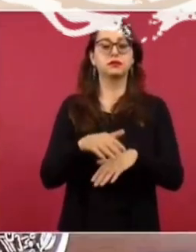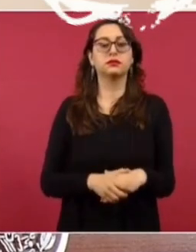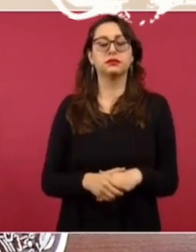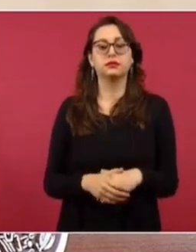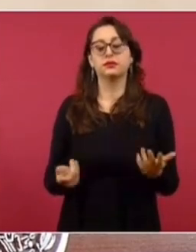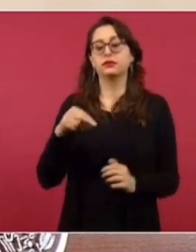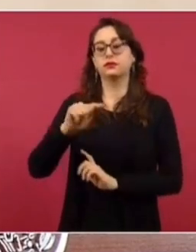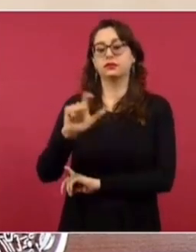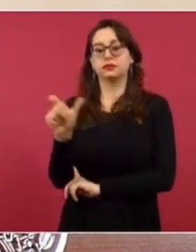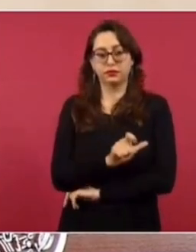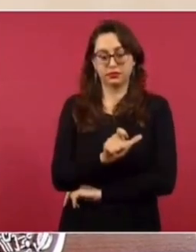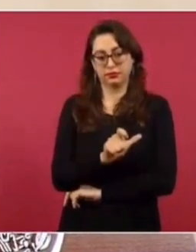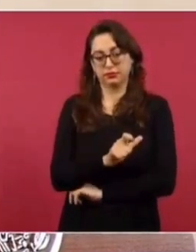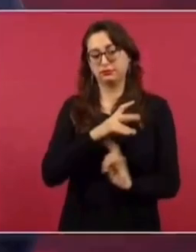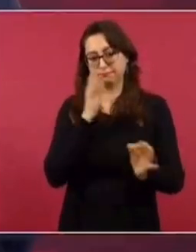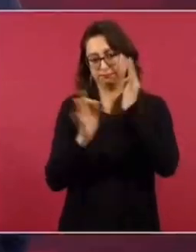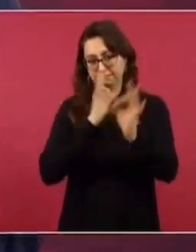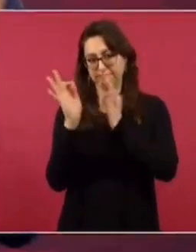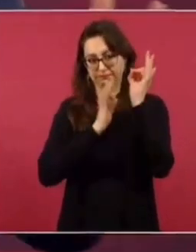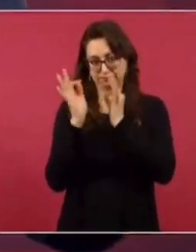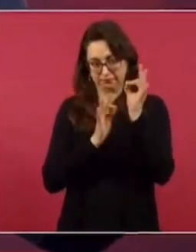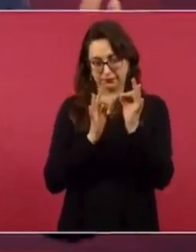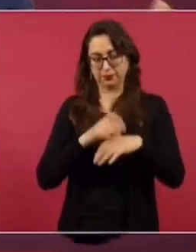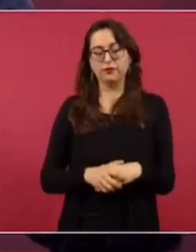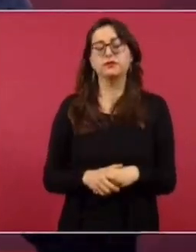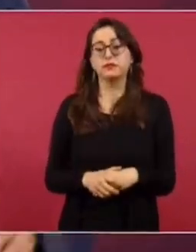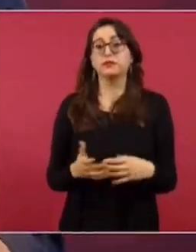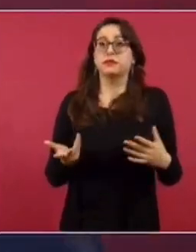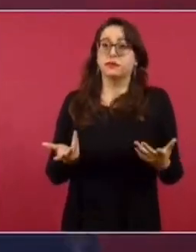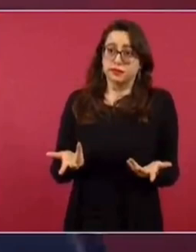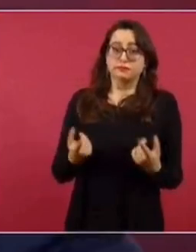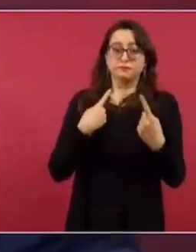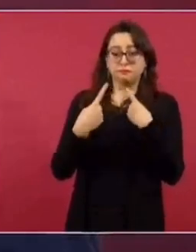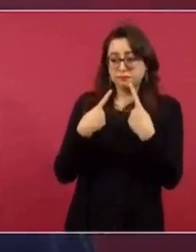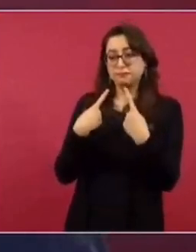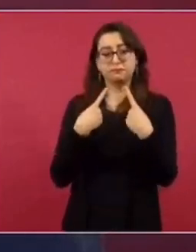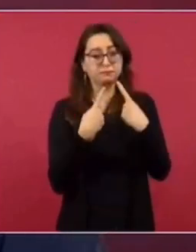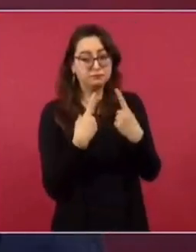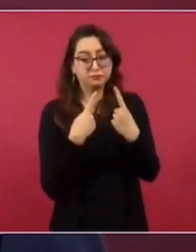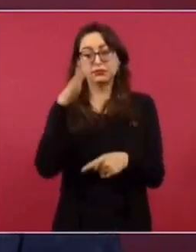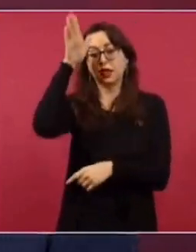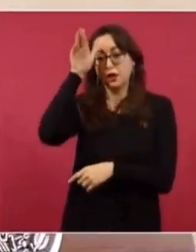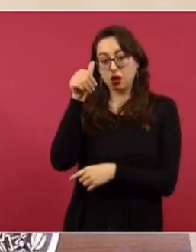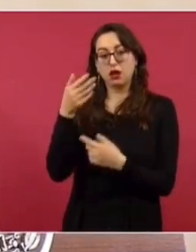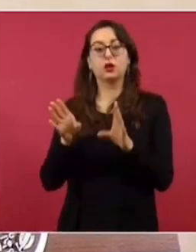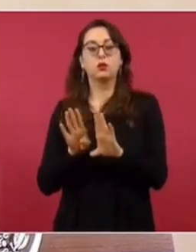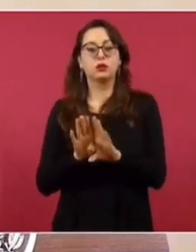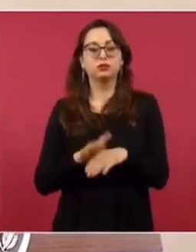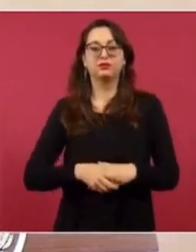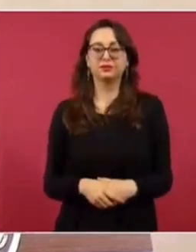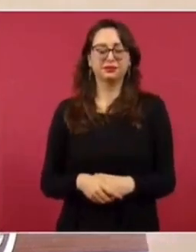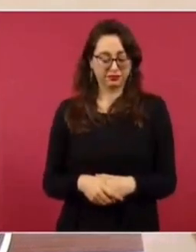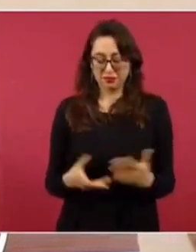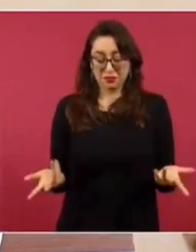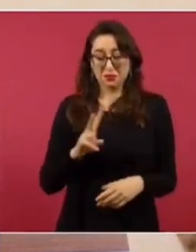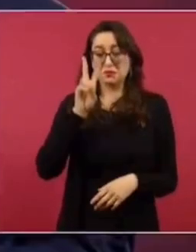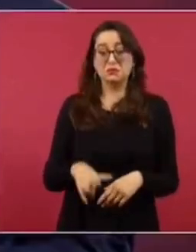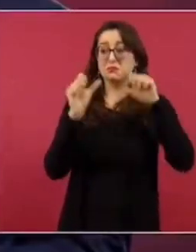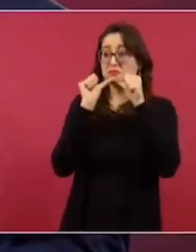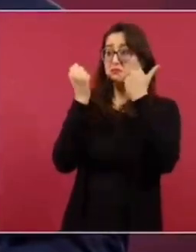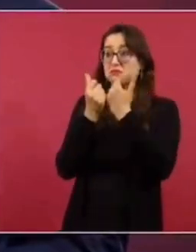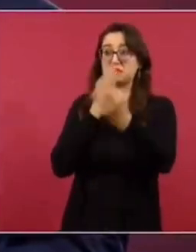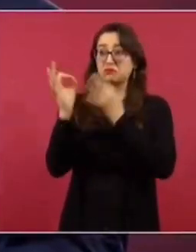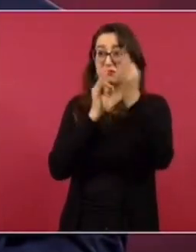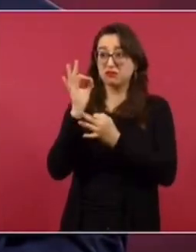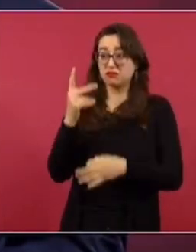Notimex, que me preguntaron, se está llegando a un acuerdo, porque la verdad ya nosotros no necesitamos una agencia de